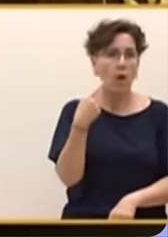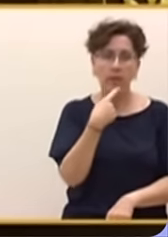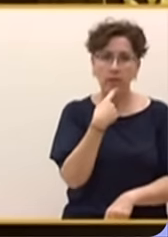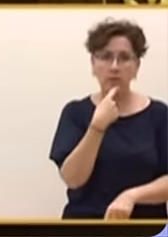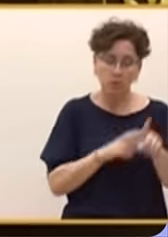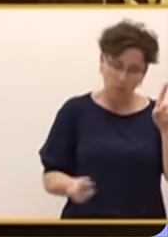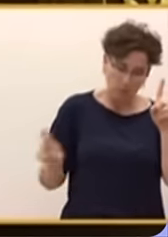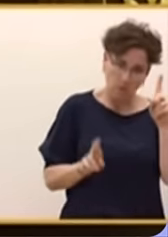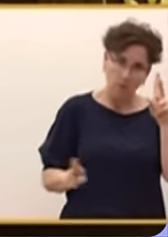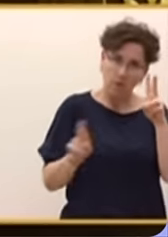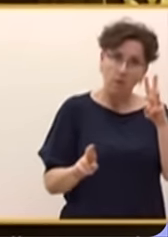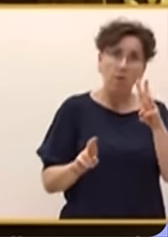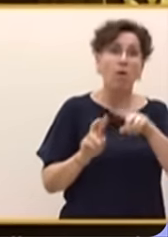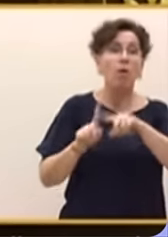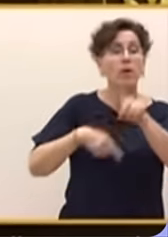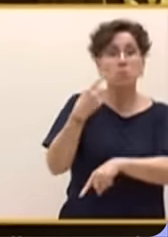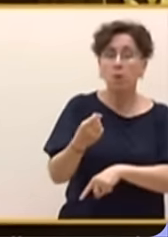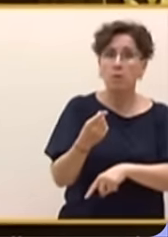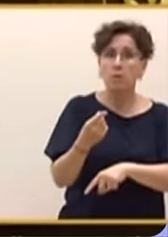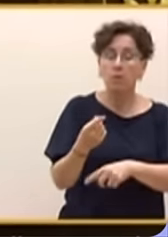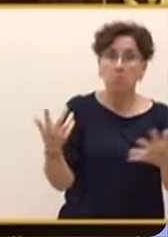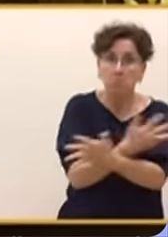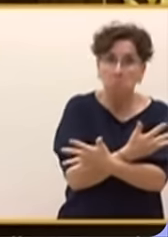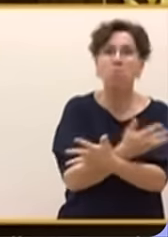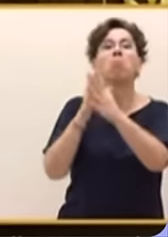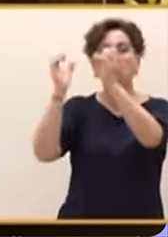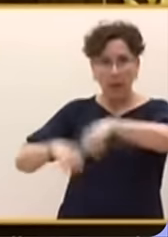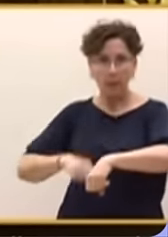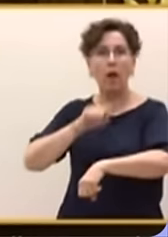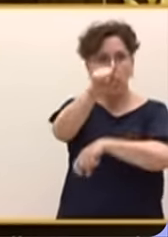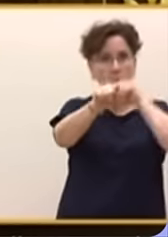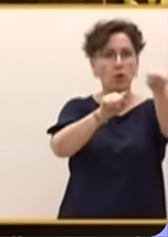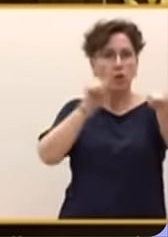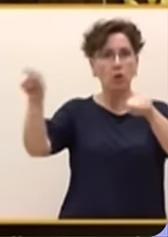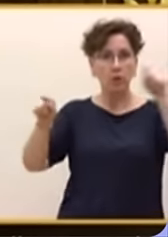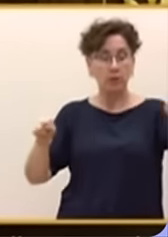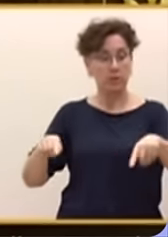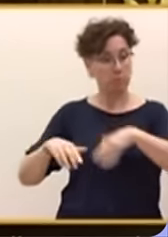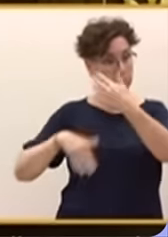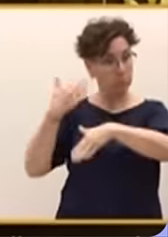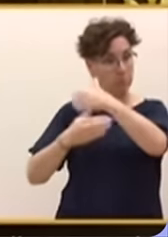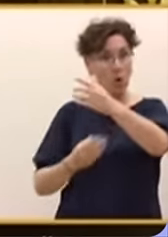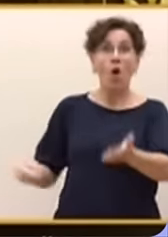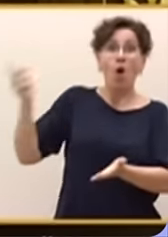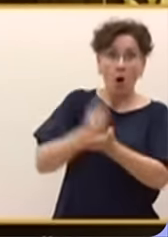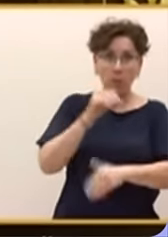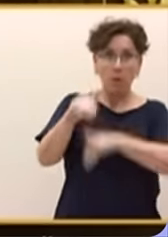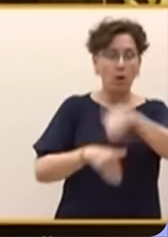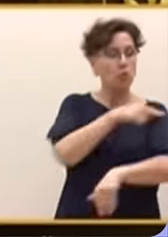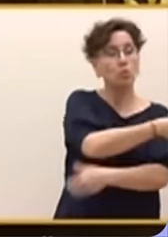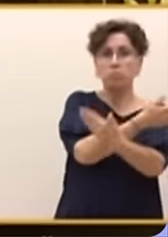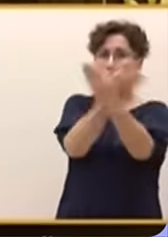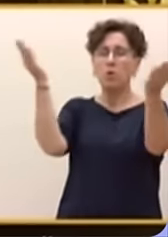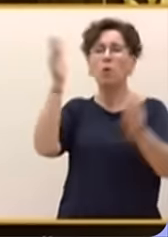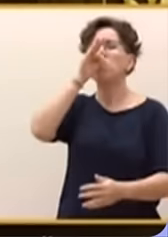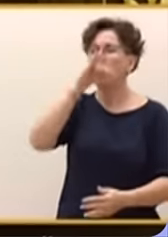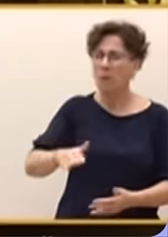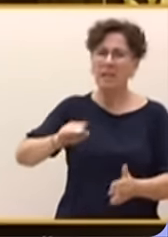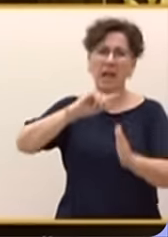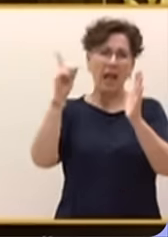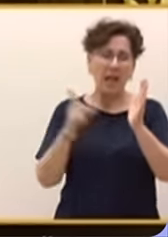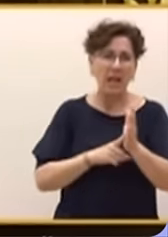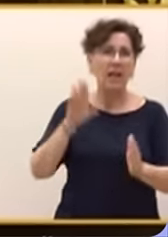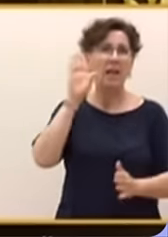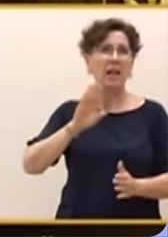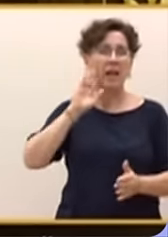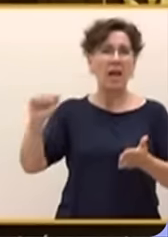Y usted pactó con aquellos, con aquellos y con aquellos. En las siguientes elecciones usted prometió a los españoles que no habría una ley de amnistía y que esa ley de amnistía